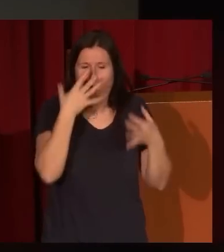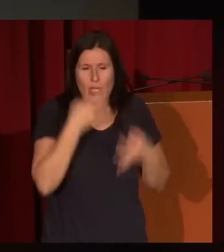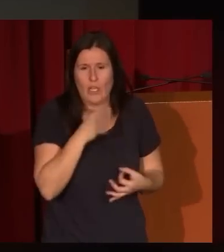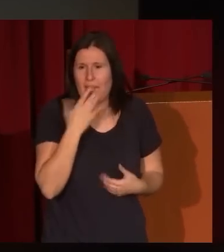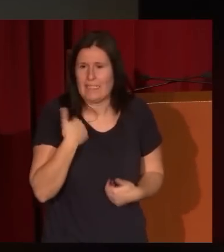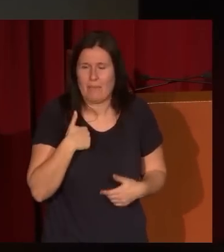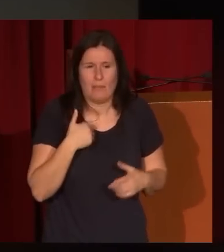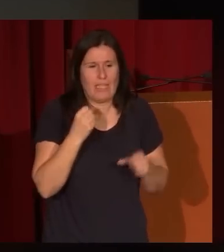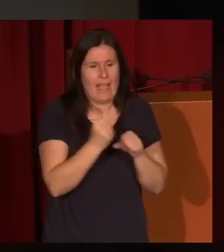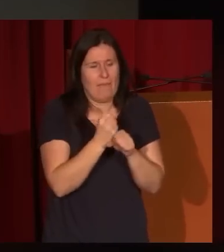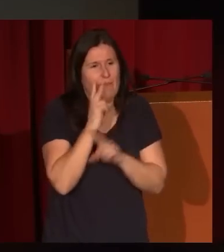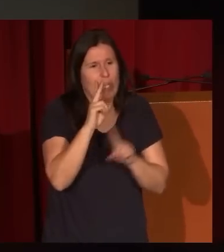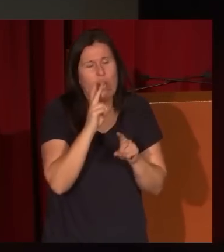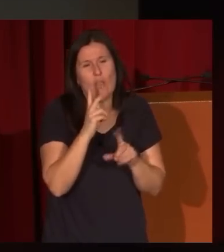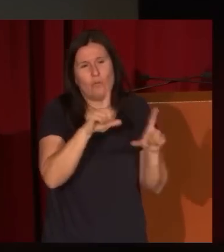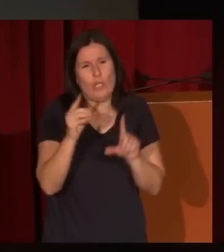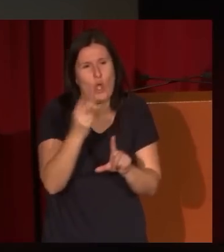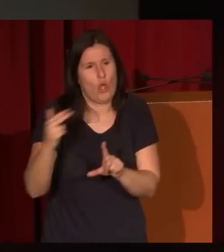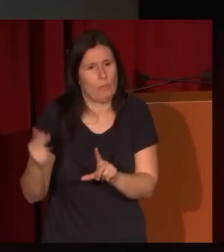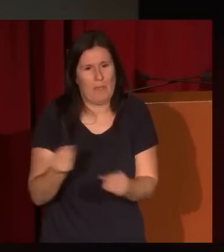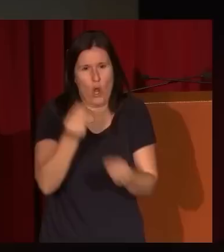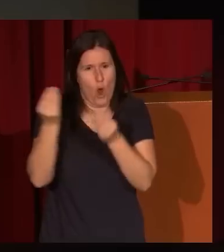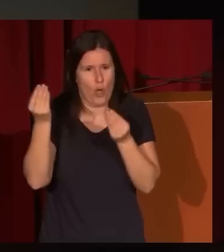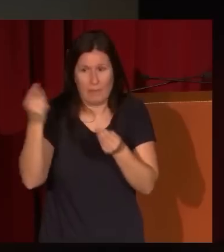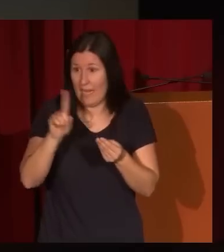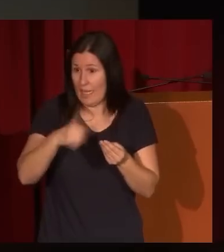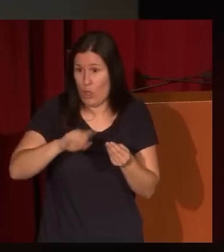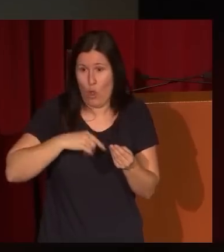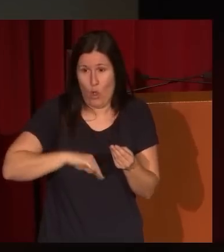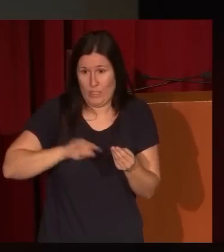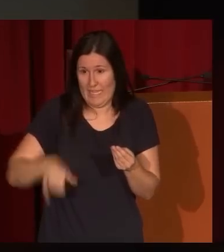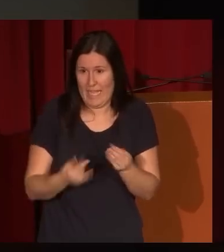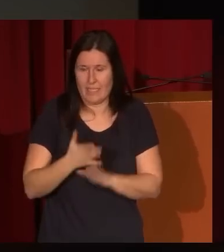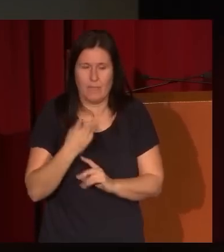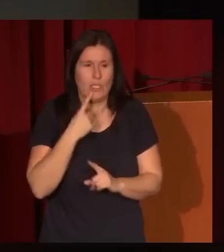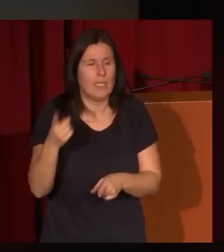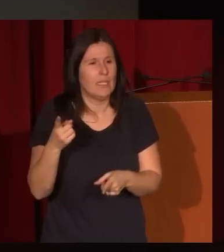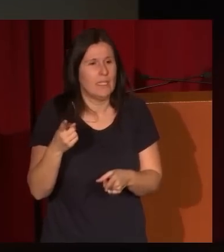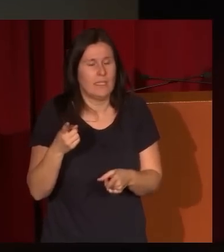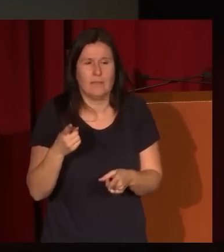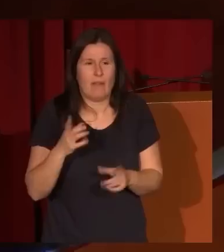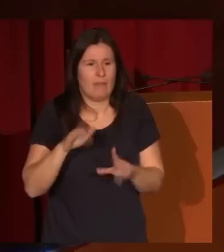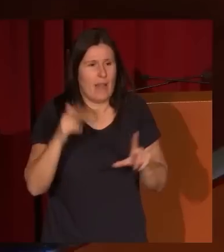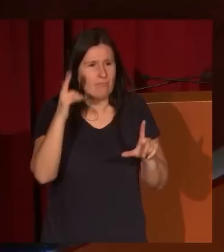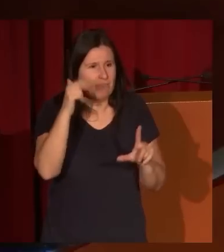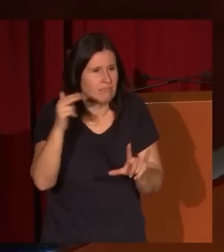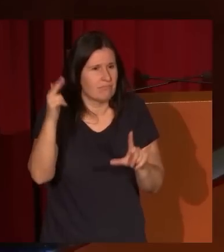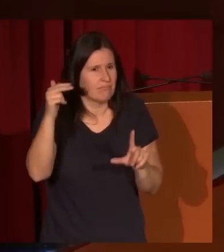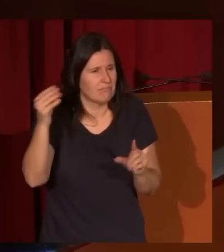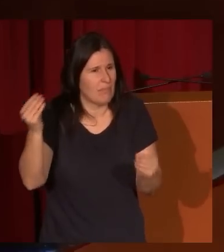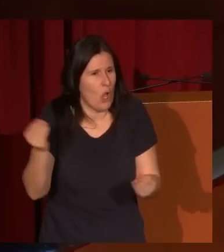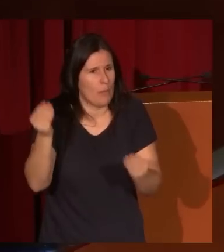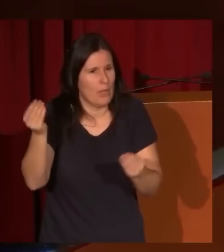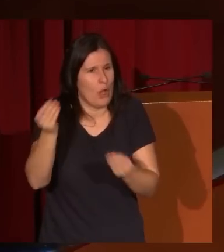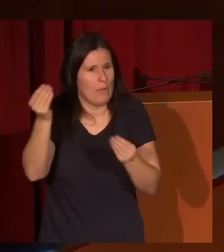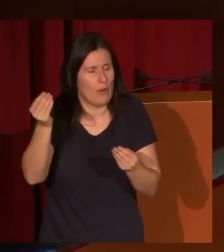mejor, ya para no cansarles a ustedes, realmente lo que Lucas se expande como una esponja, como pintor que verdaderamente domina lo que tiene